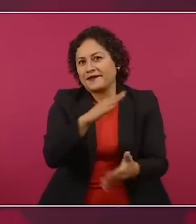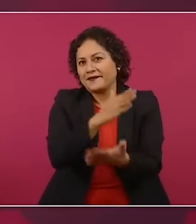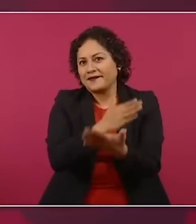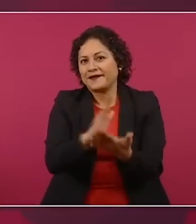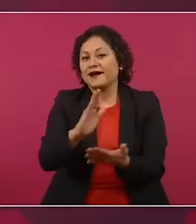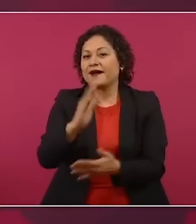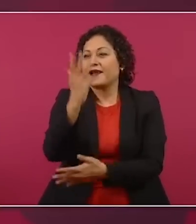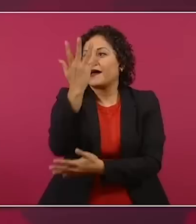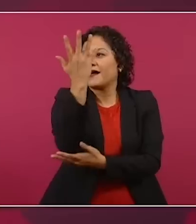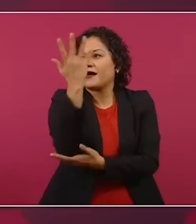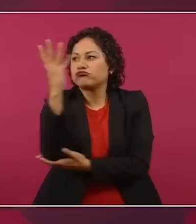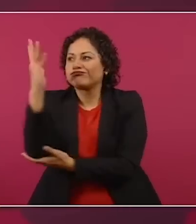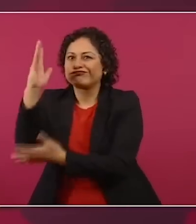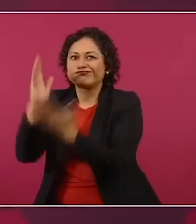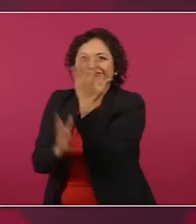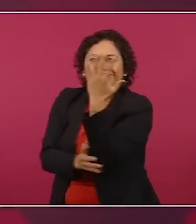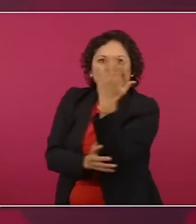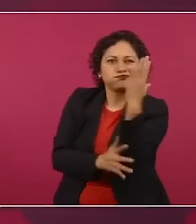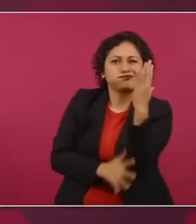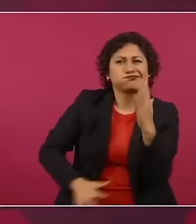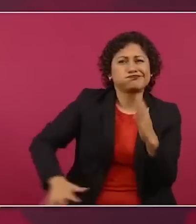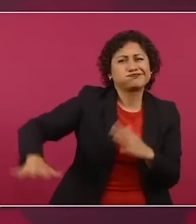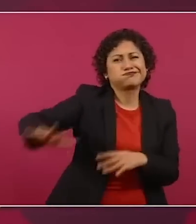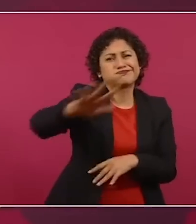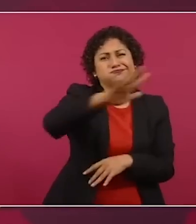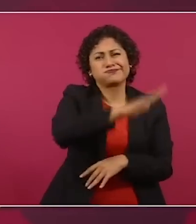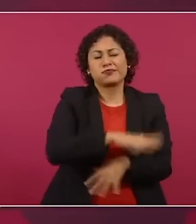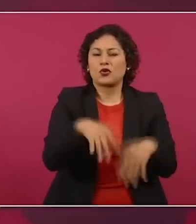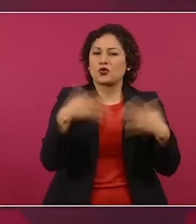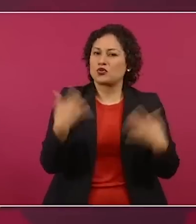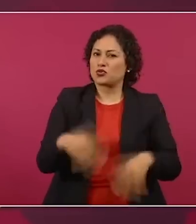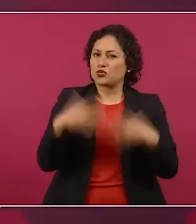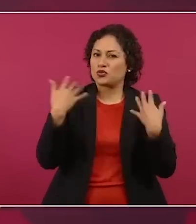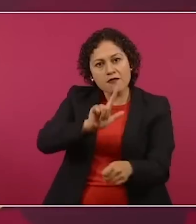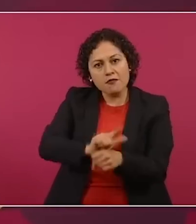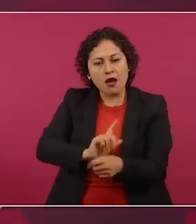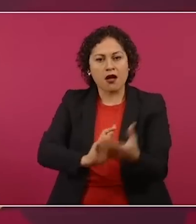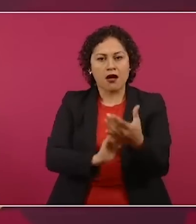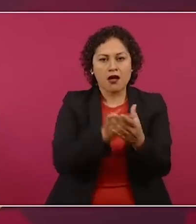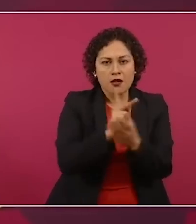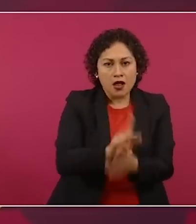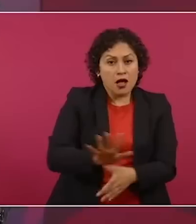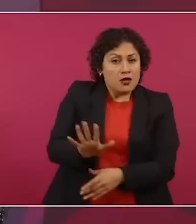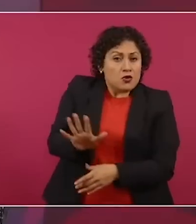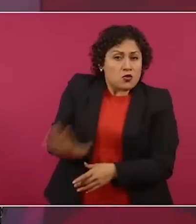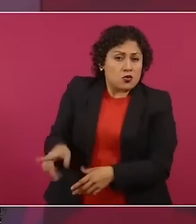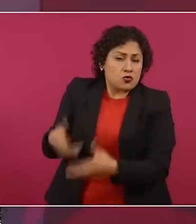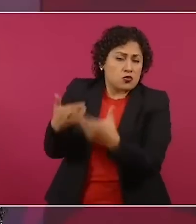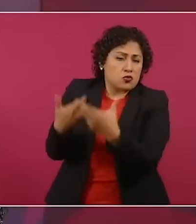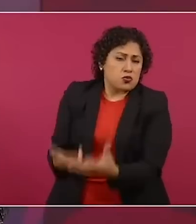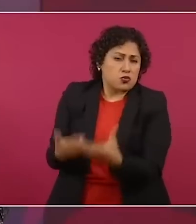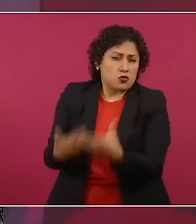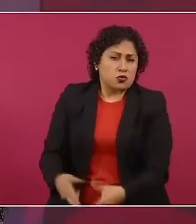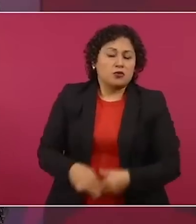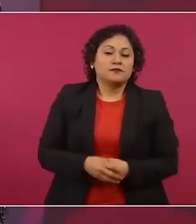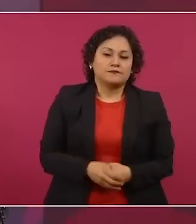y fauna nativa. Entonces, y luego